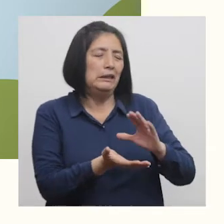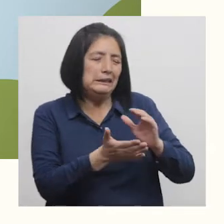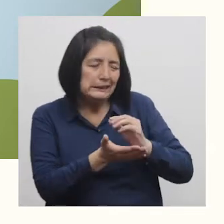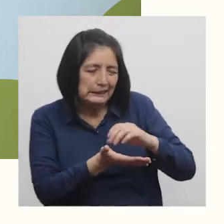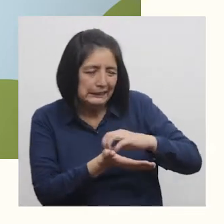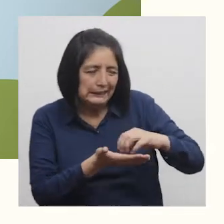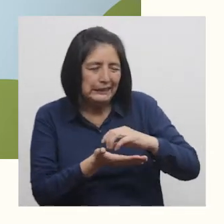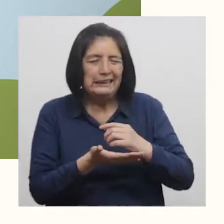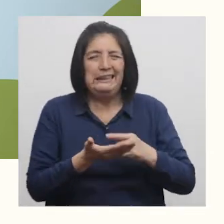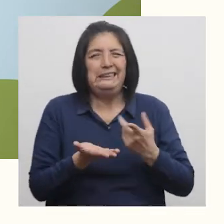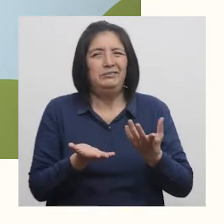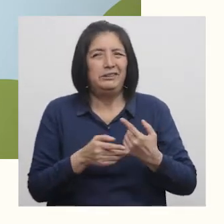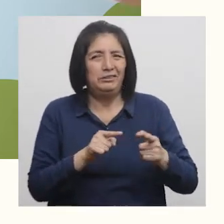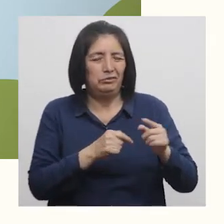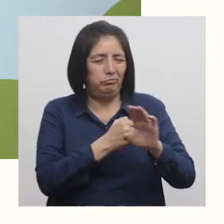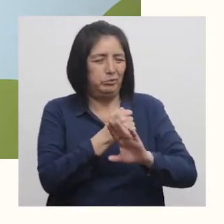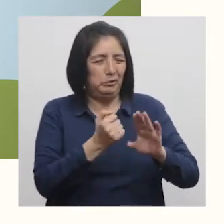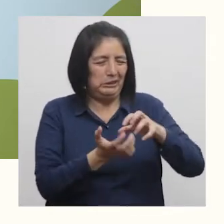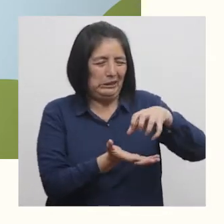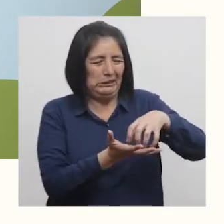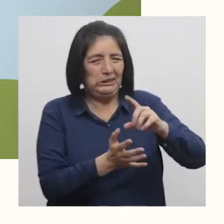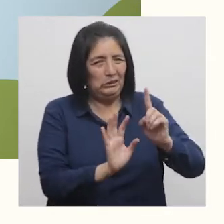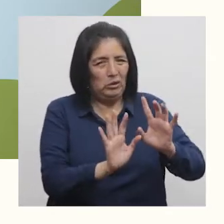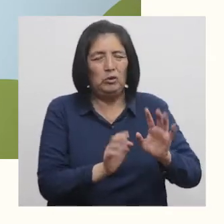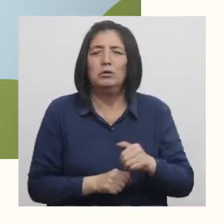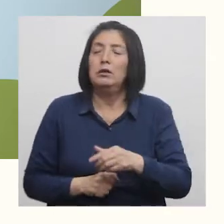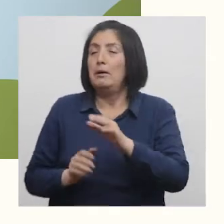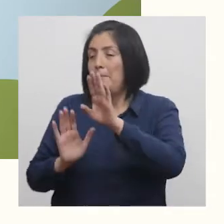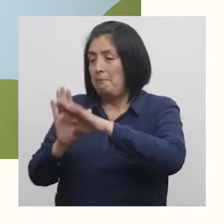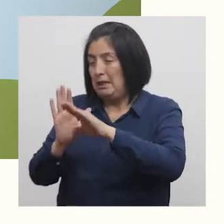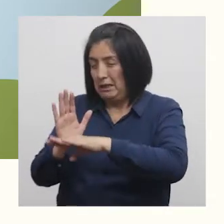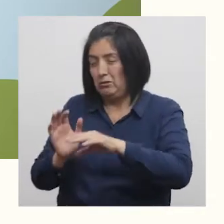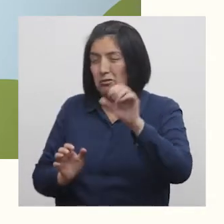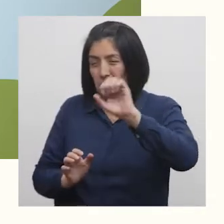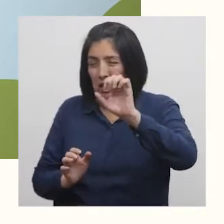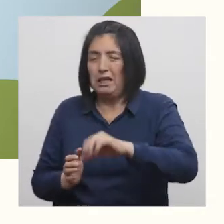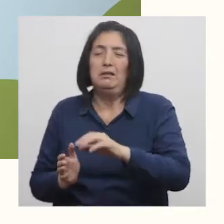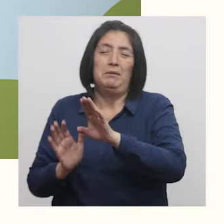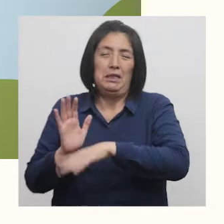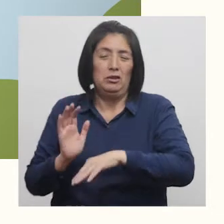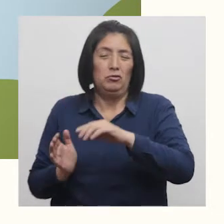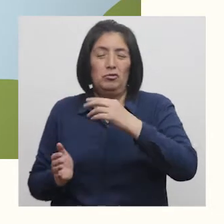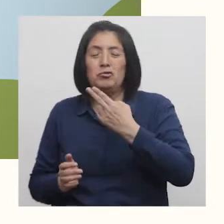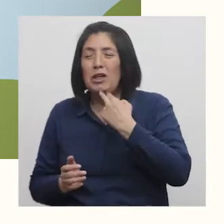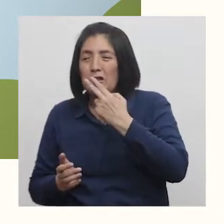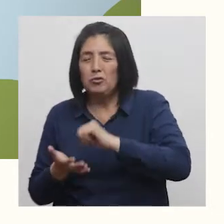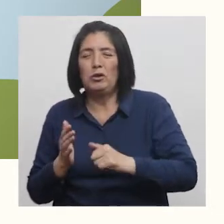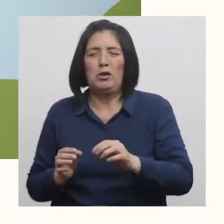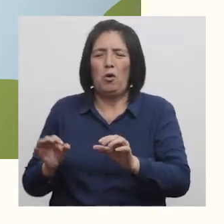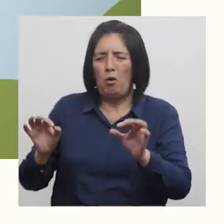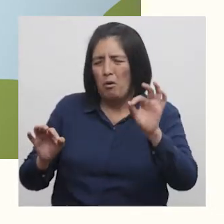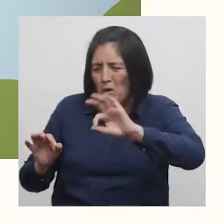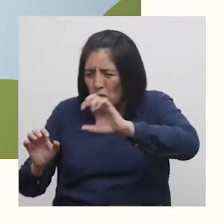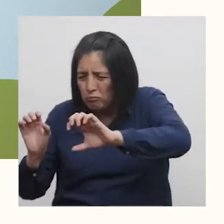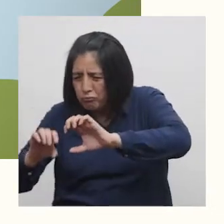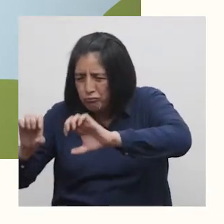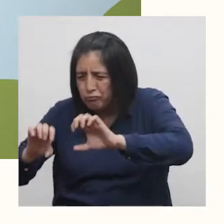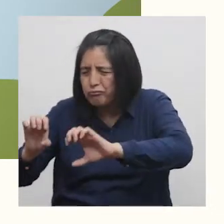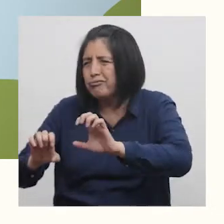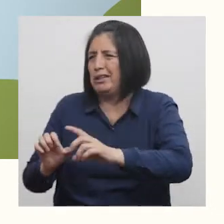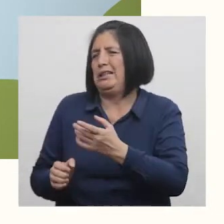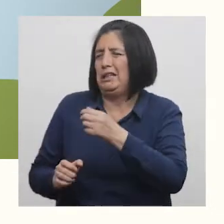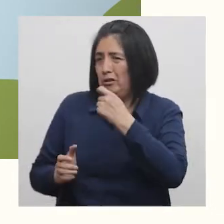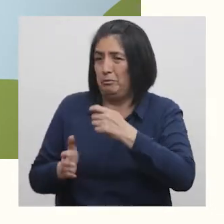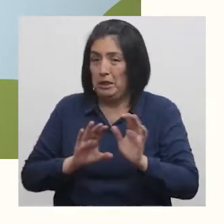enlatados con preservantes Disminuye el consumo de sal, azúcar y condimentos en las comidas Recuerda,